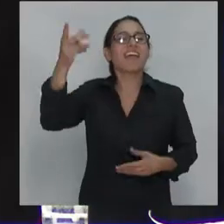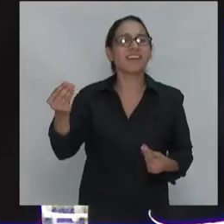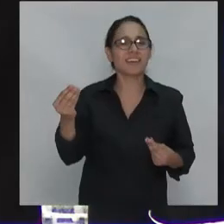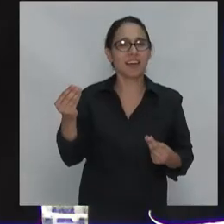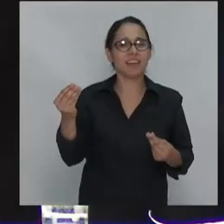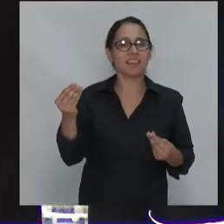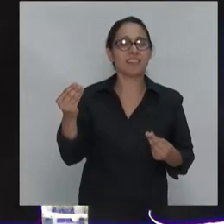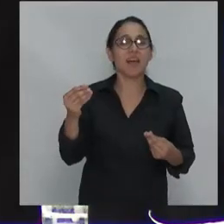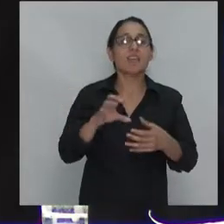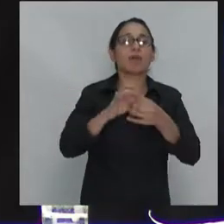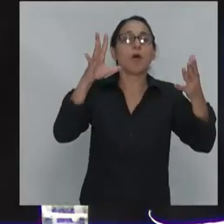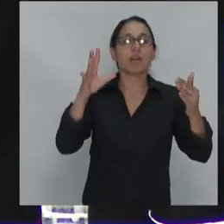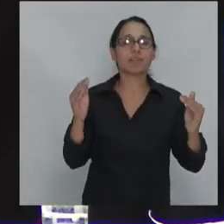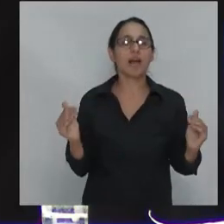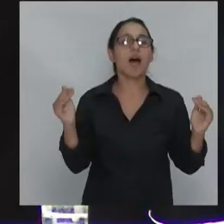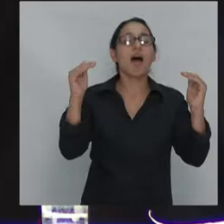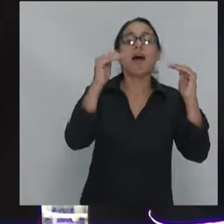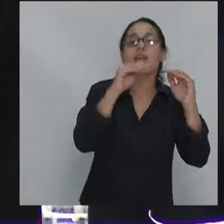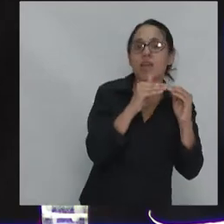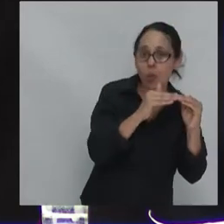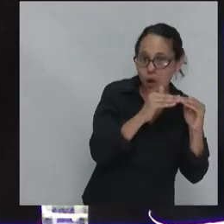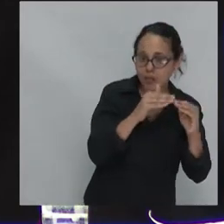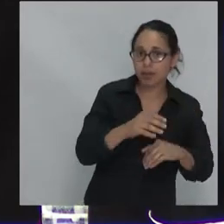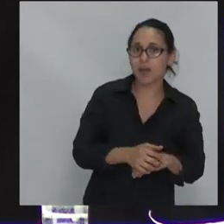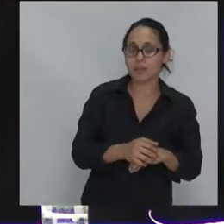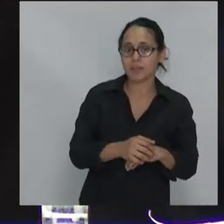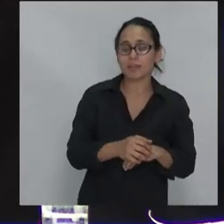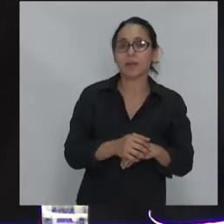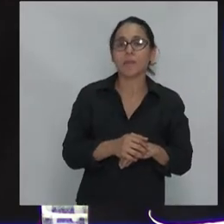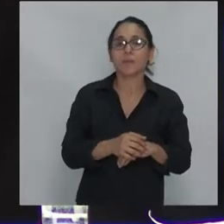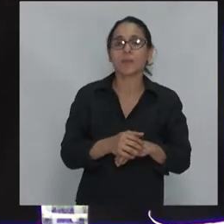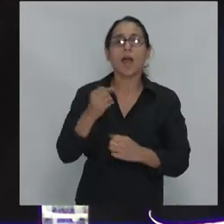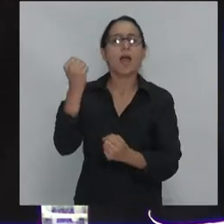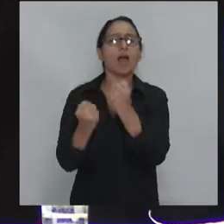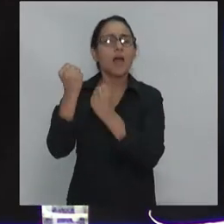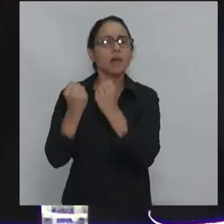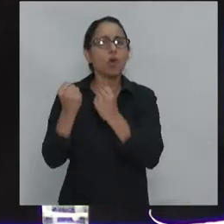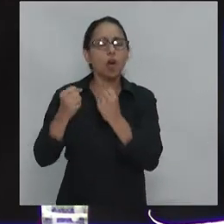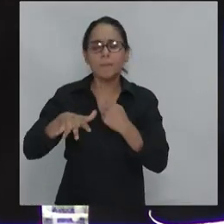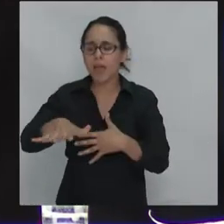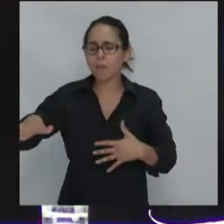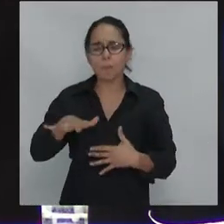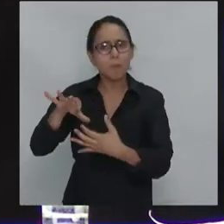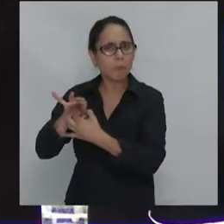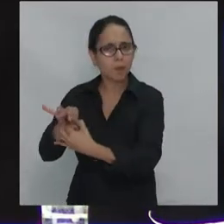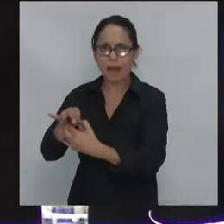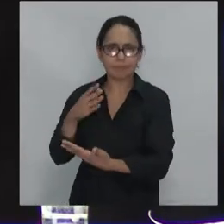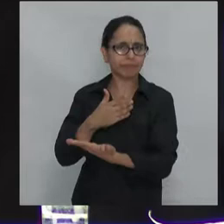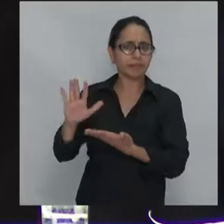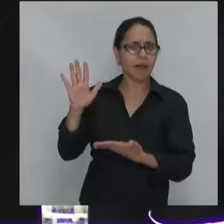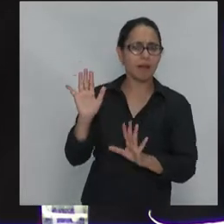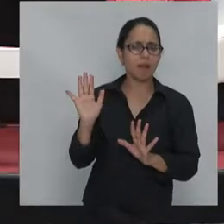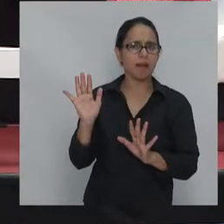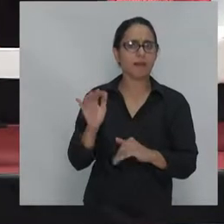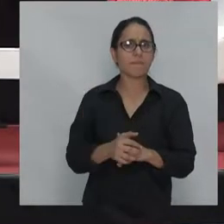que son igualdad y soberanía popular, han sido completamente eliminados del discurso. Entonces, yo creo que